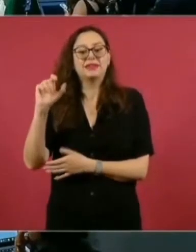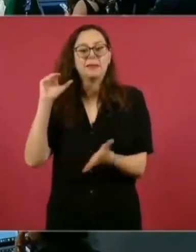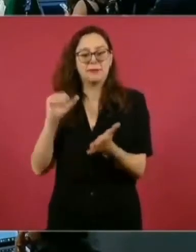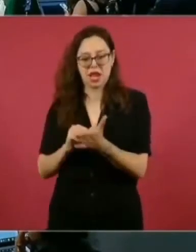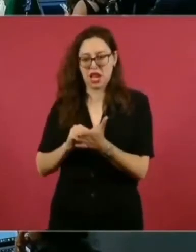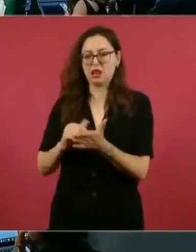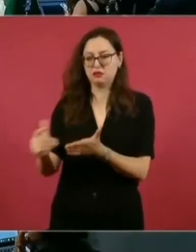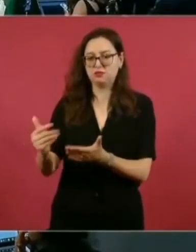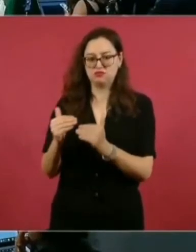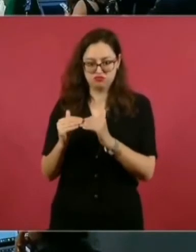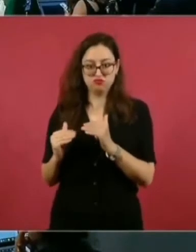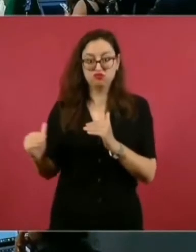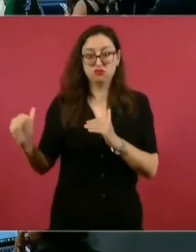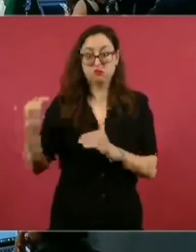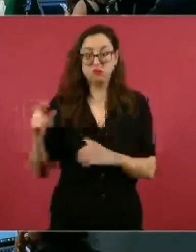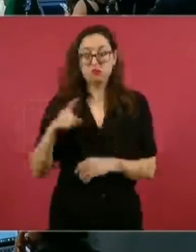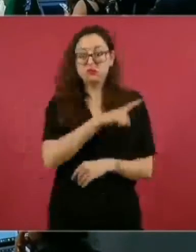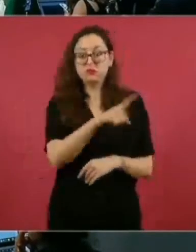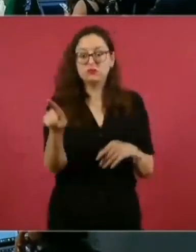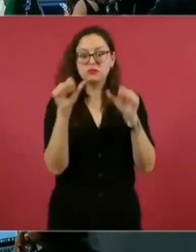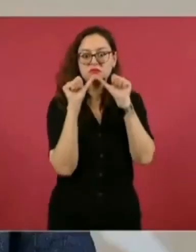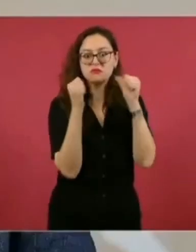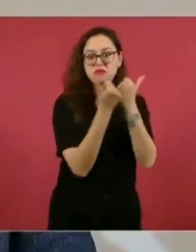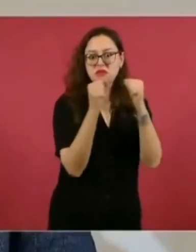oponiéndose.